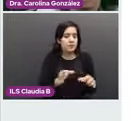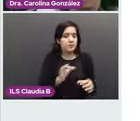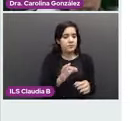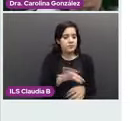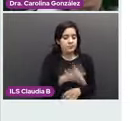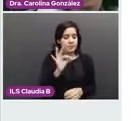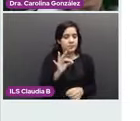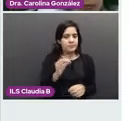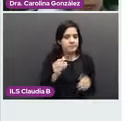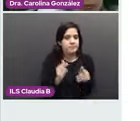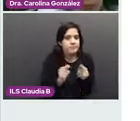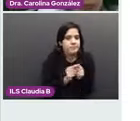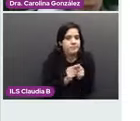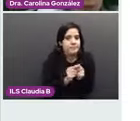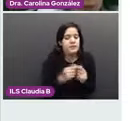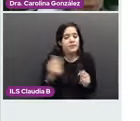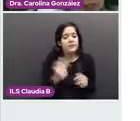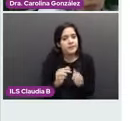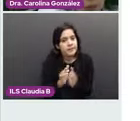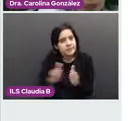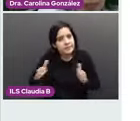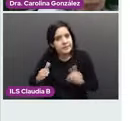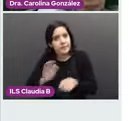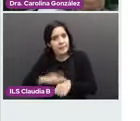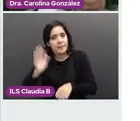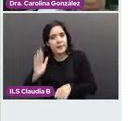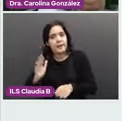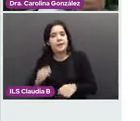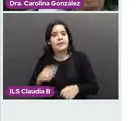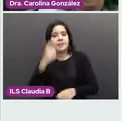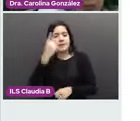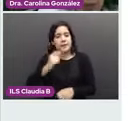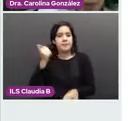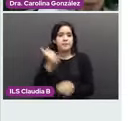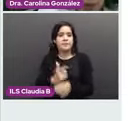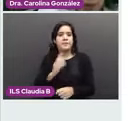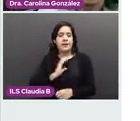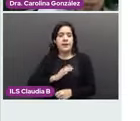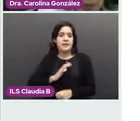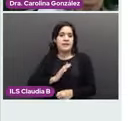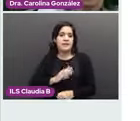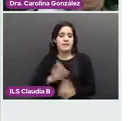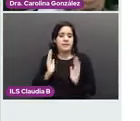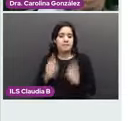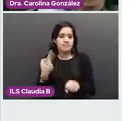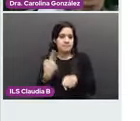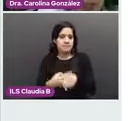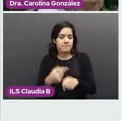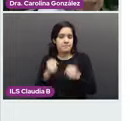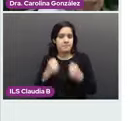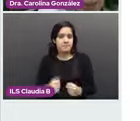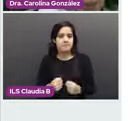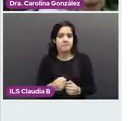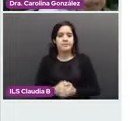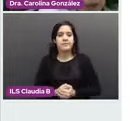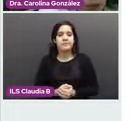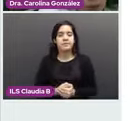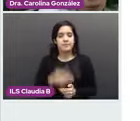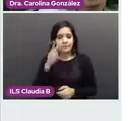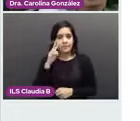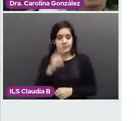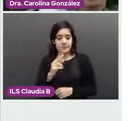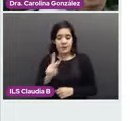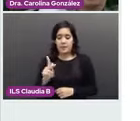hizo el diagnóstico de carcinoma epidermoide invasor de cérvix. Entonces, vemos que el papá